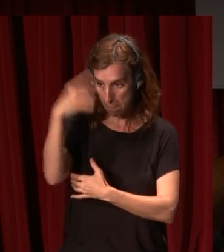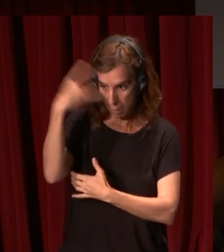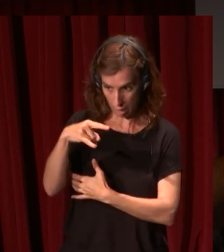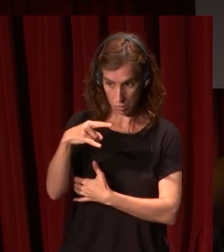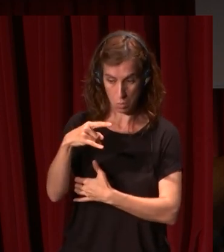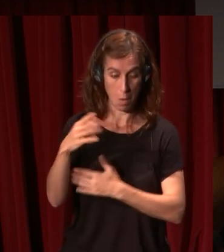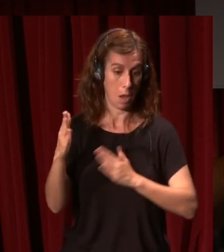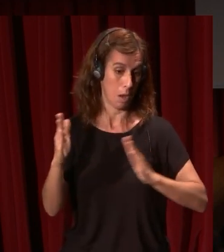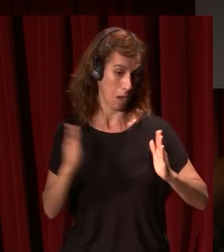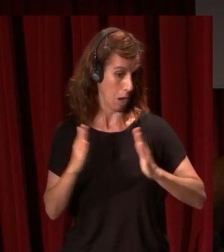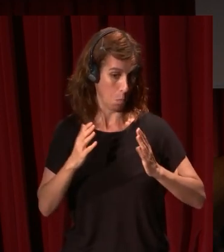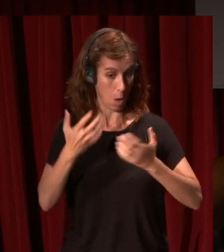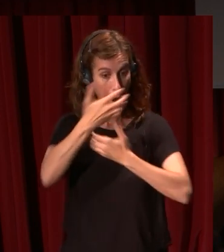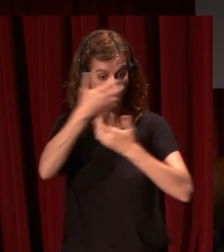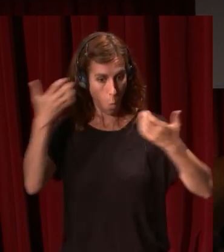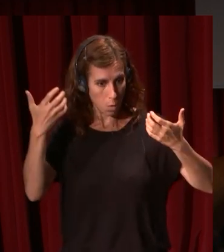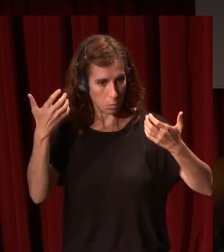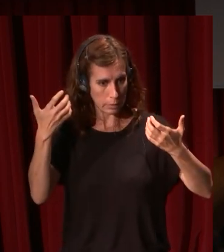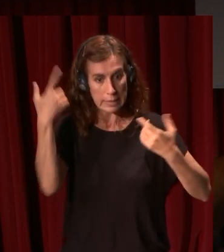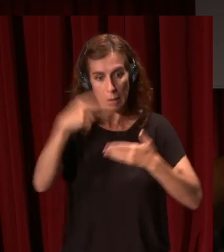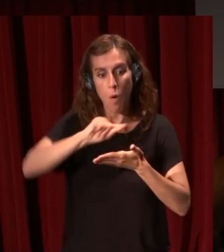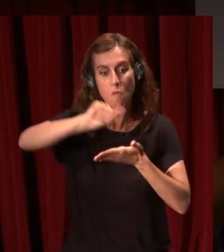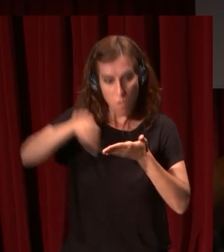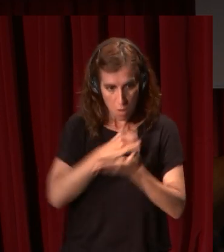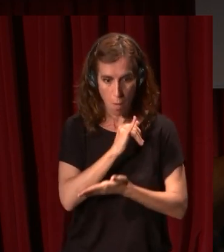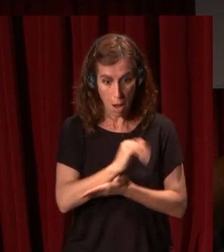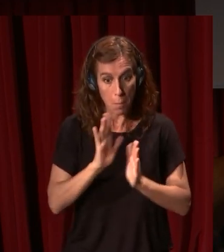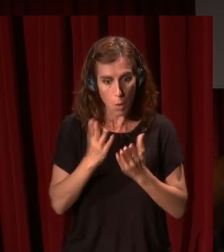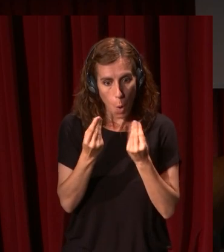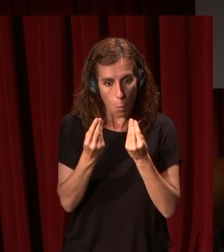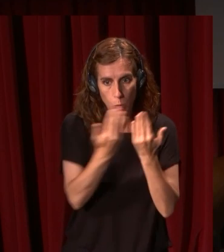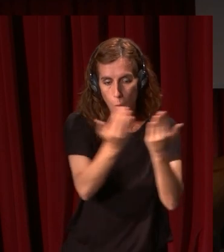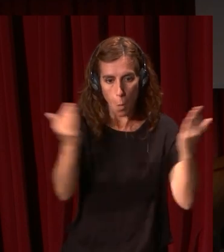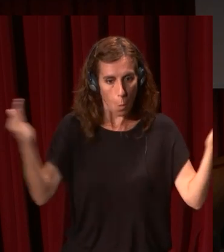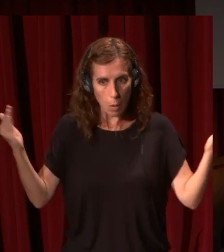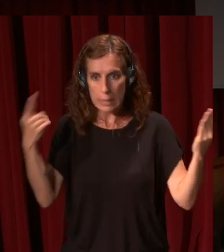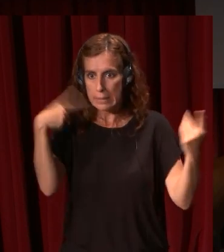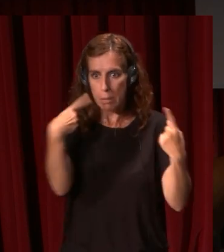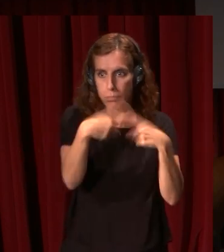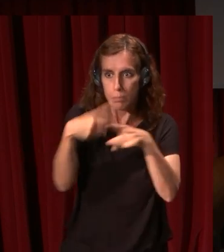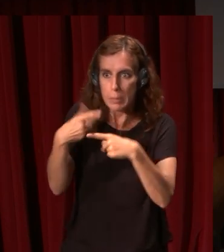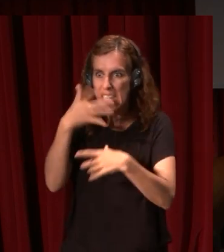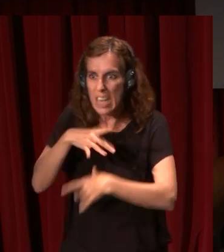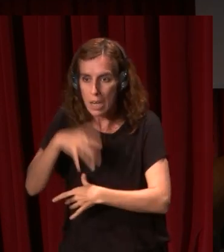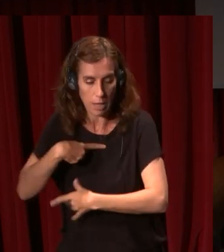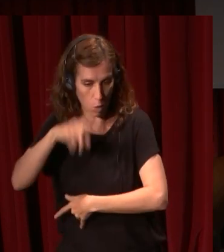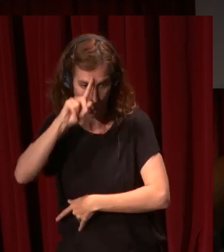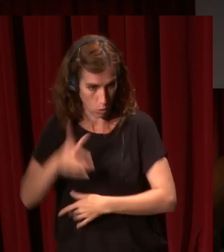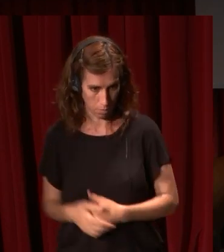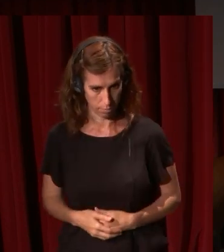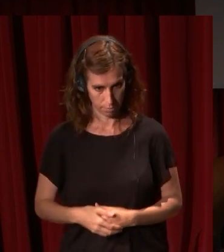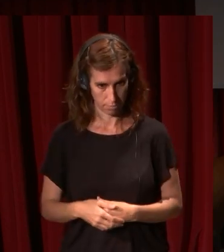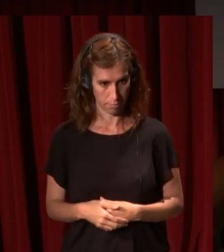este cuadro de Liebens está firmado lo sabemos seguro pero en muchos otros no seríamos capaces de distinguirles bueno Rivera Liebens